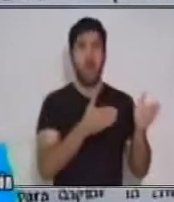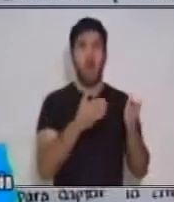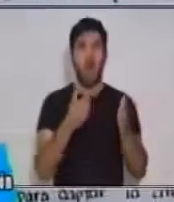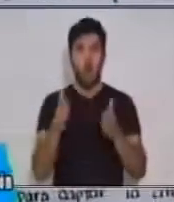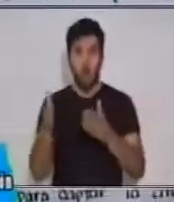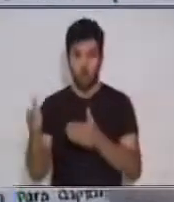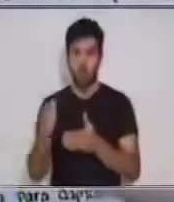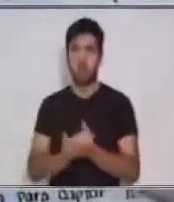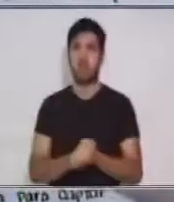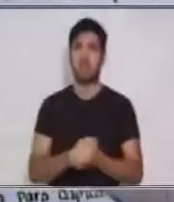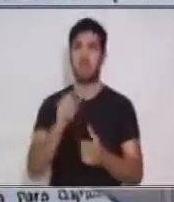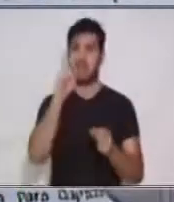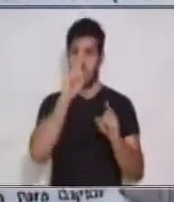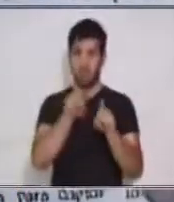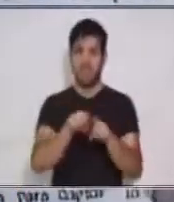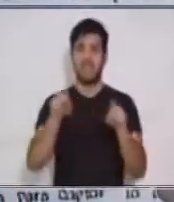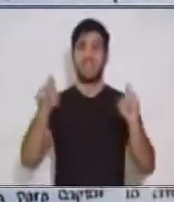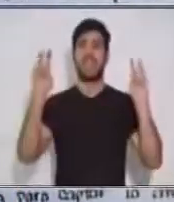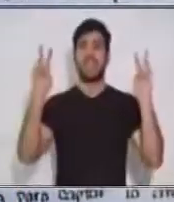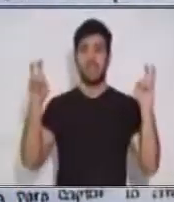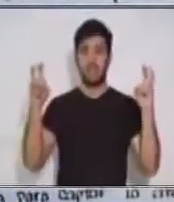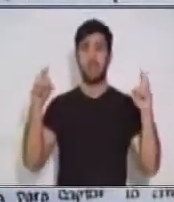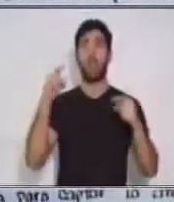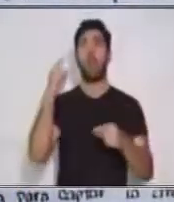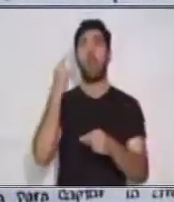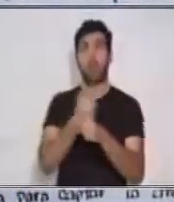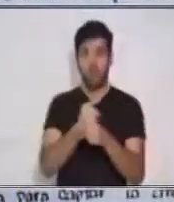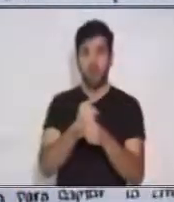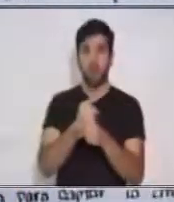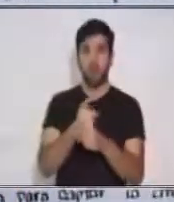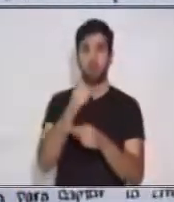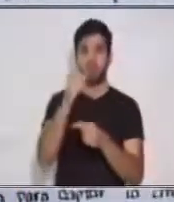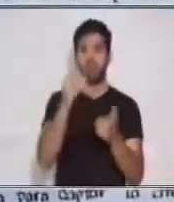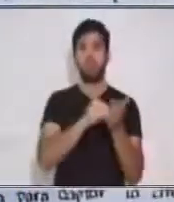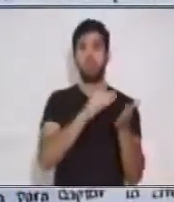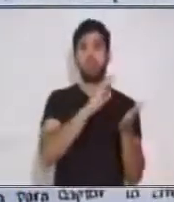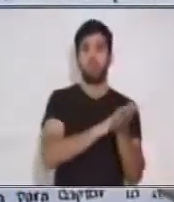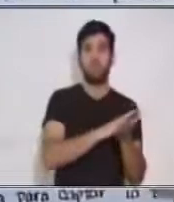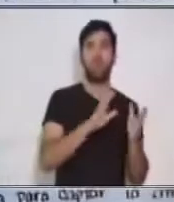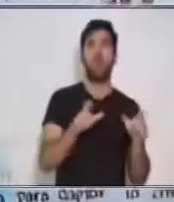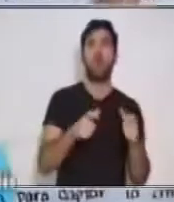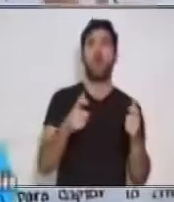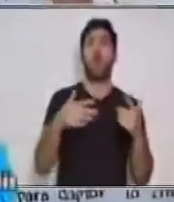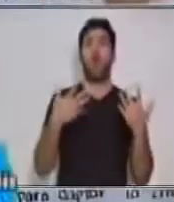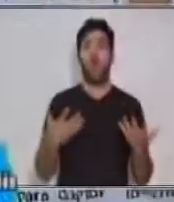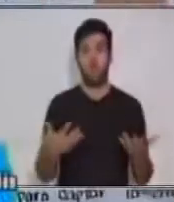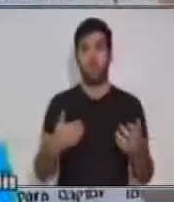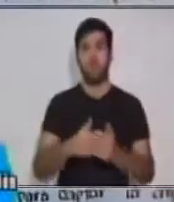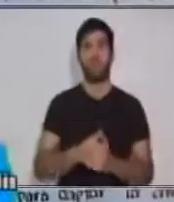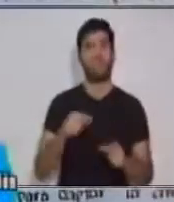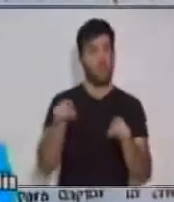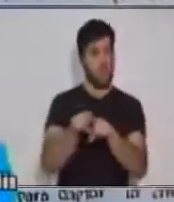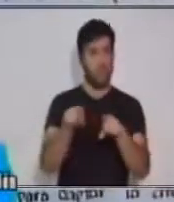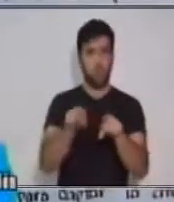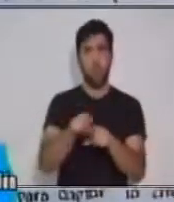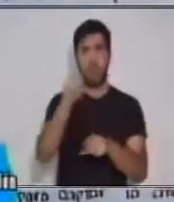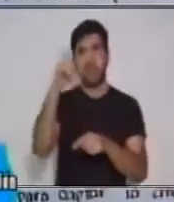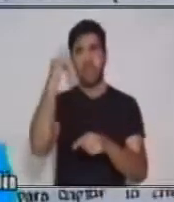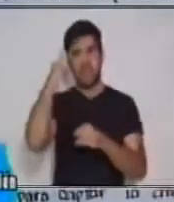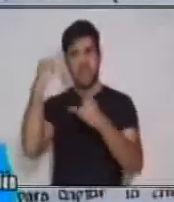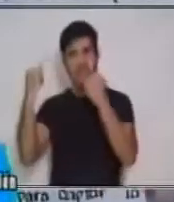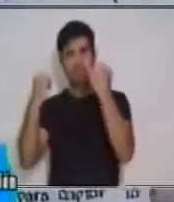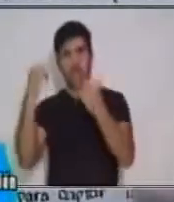el título adecuado que se debe colocar a ese texto, el desarrollo de ideas que debe ser en orden